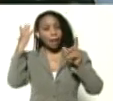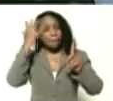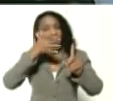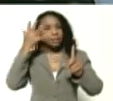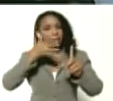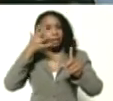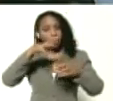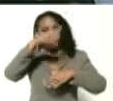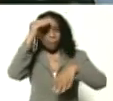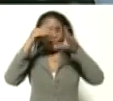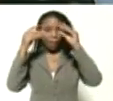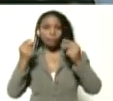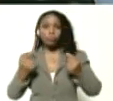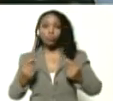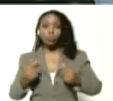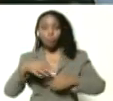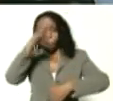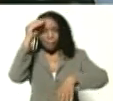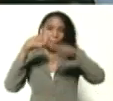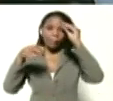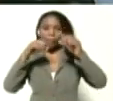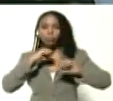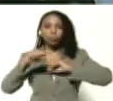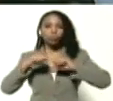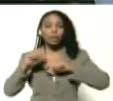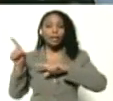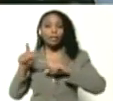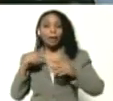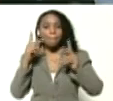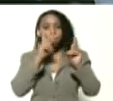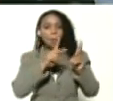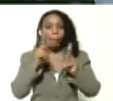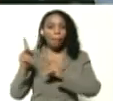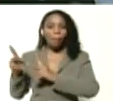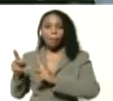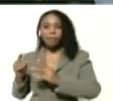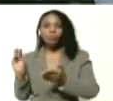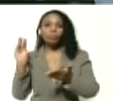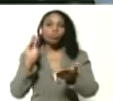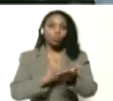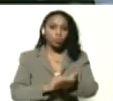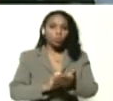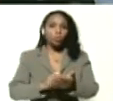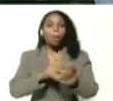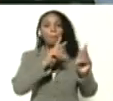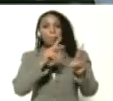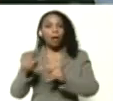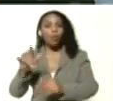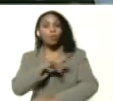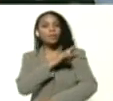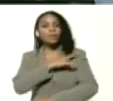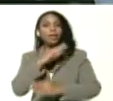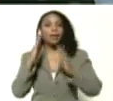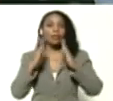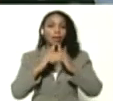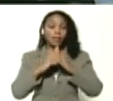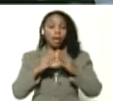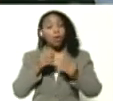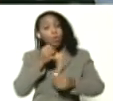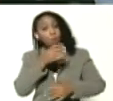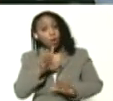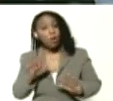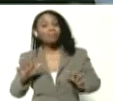dialógico interactivo esta es la instancia que organiza planifica e implementa nuestro plan universidad en casa y bueno nos